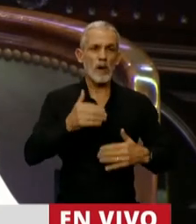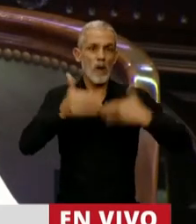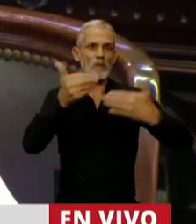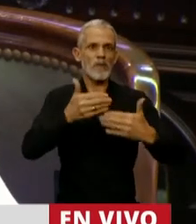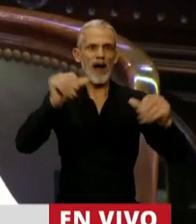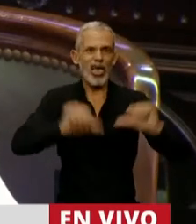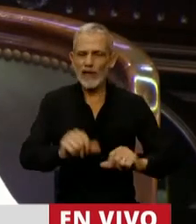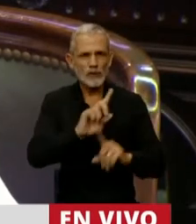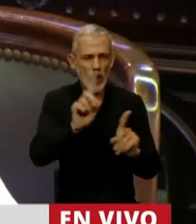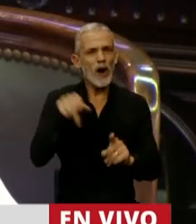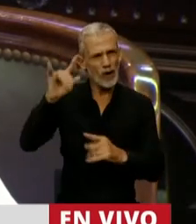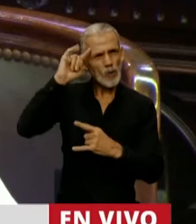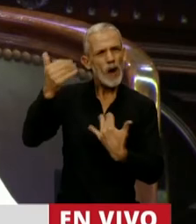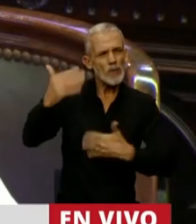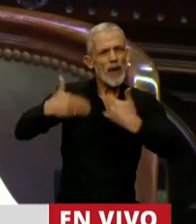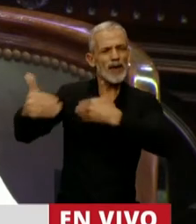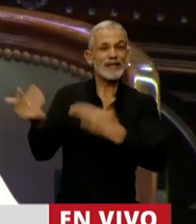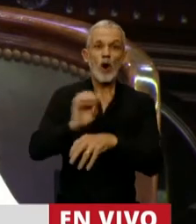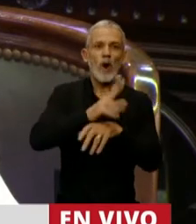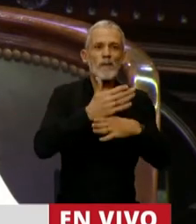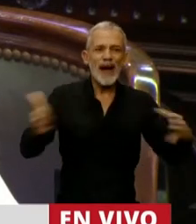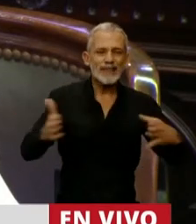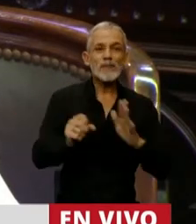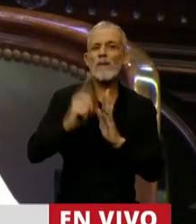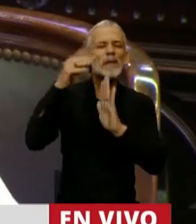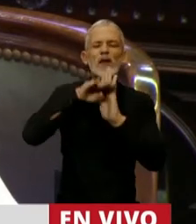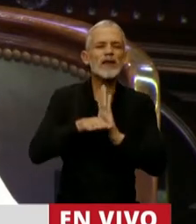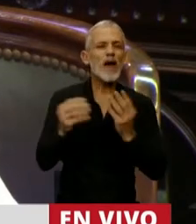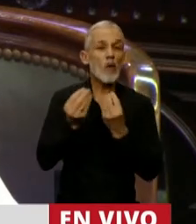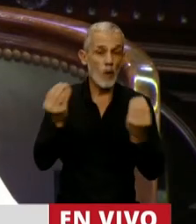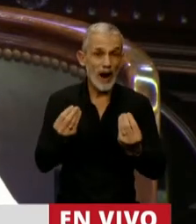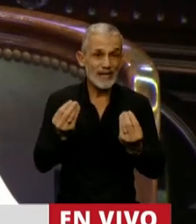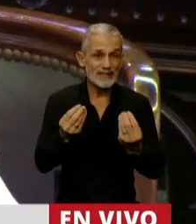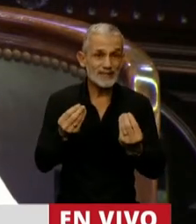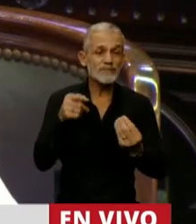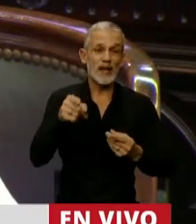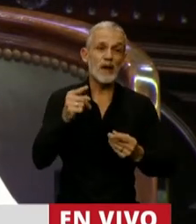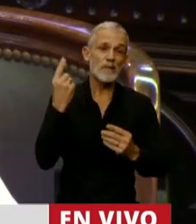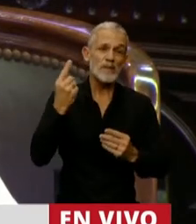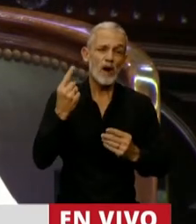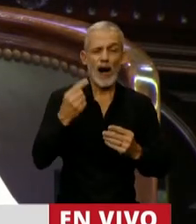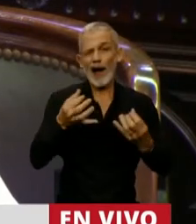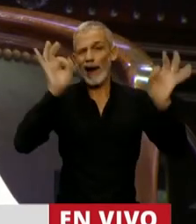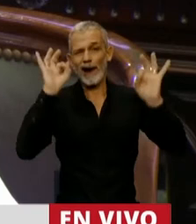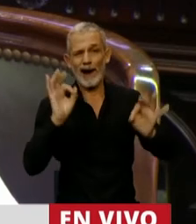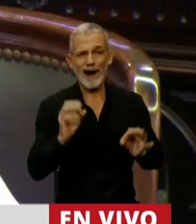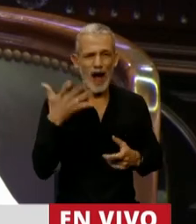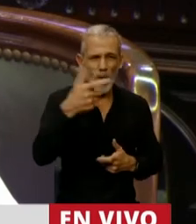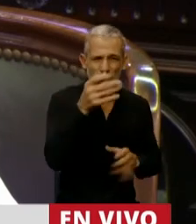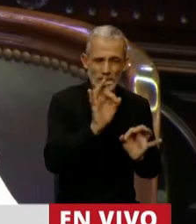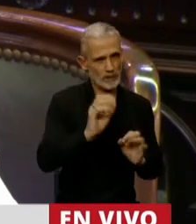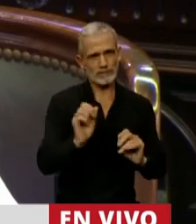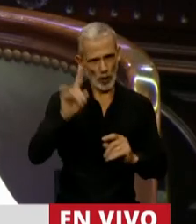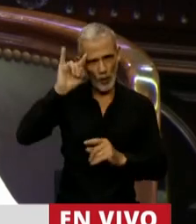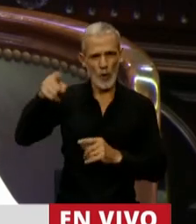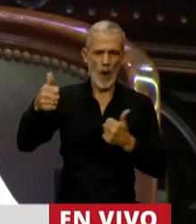y la virtud, o donde en medio de una pandemia la prioridad no sea lograr la impunidad. Ahora, sabemos que